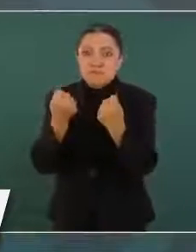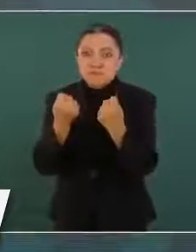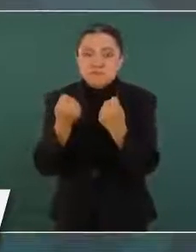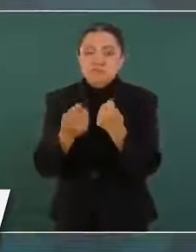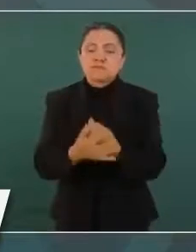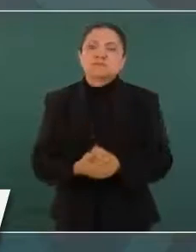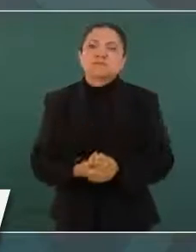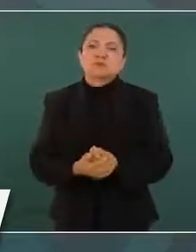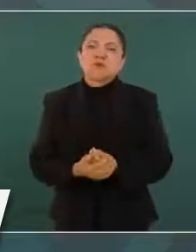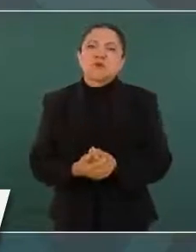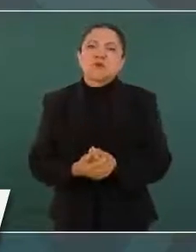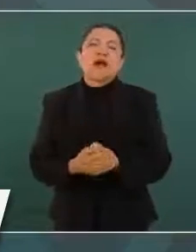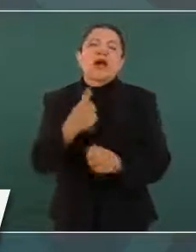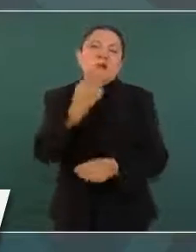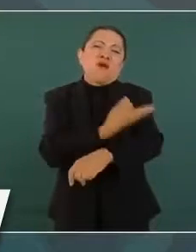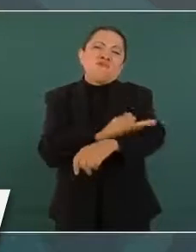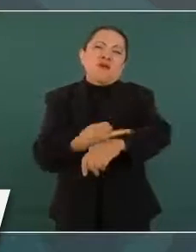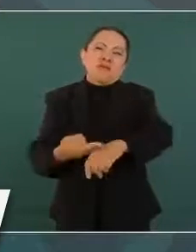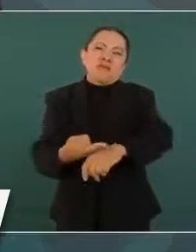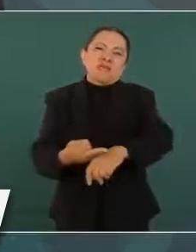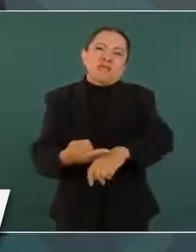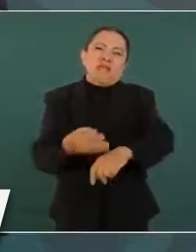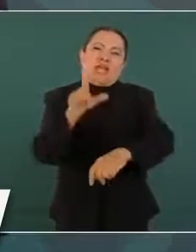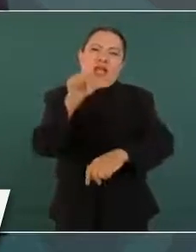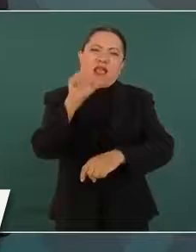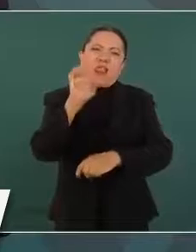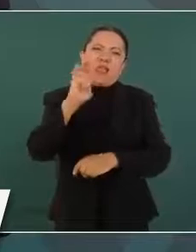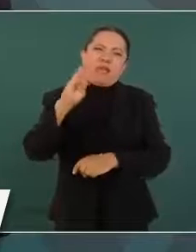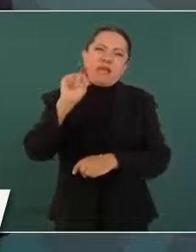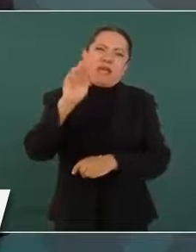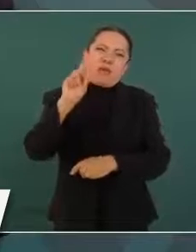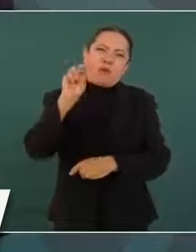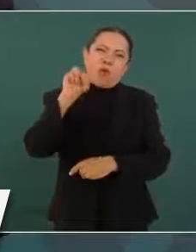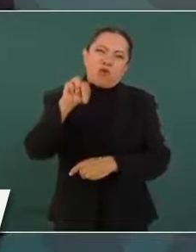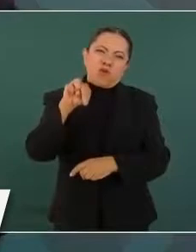de la familia LeBarón y de otras familias.